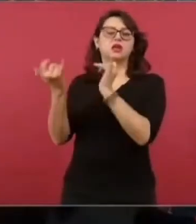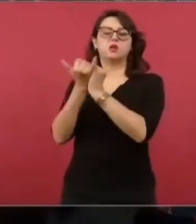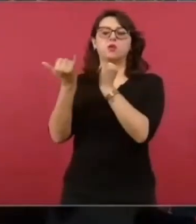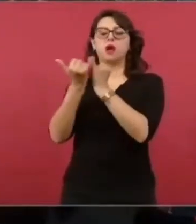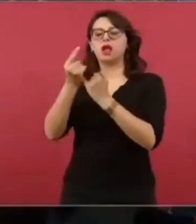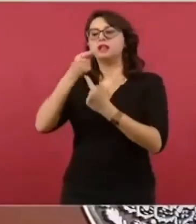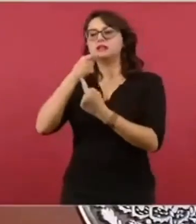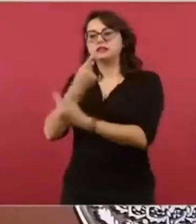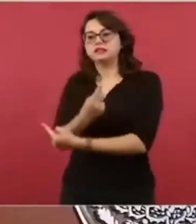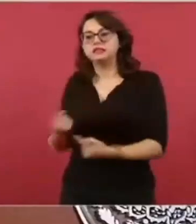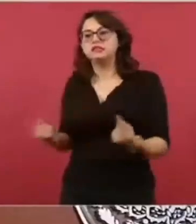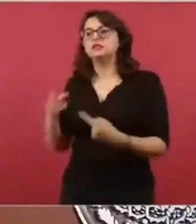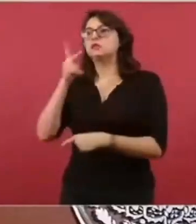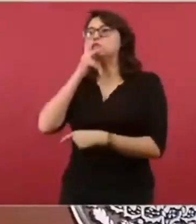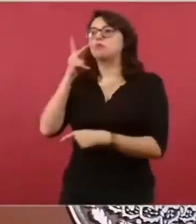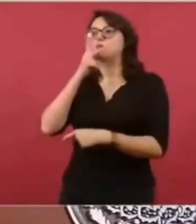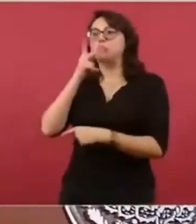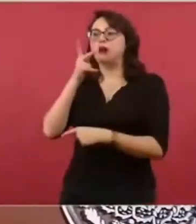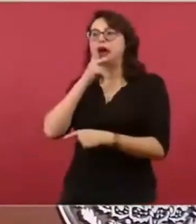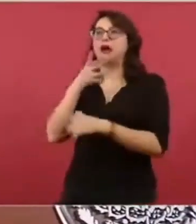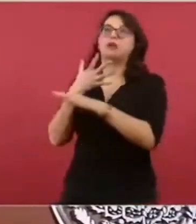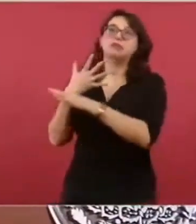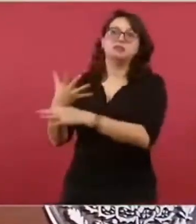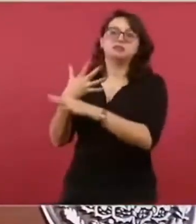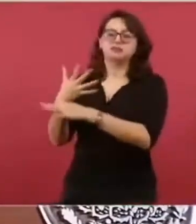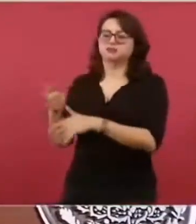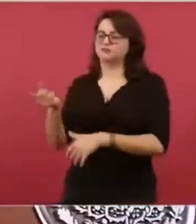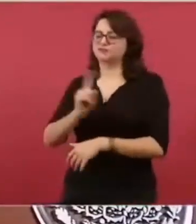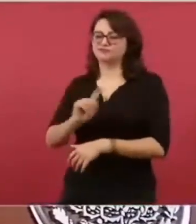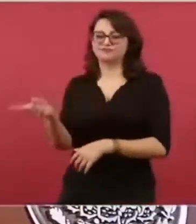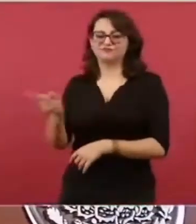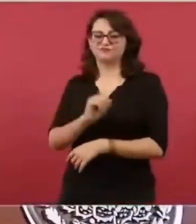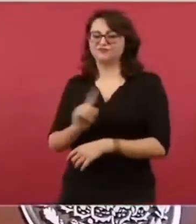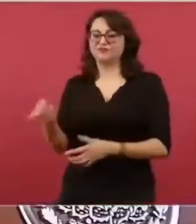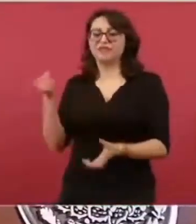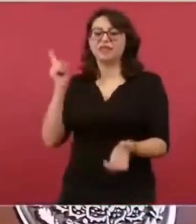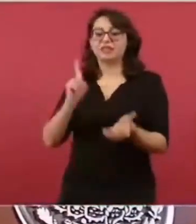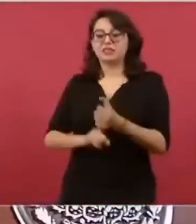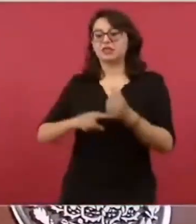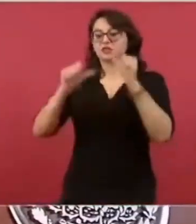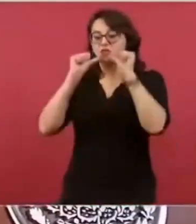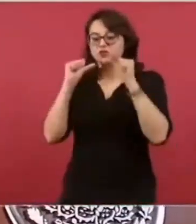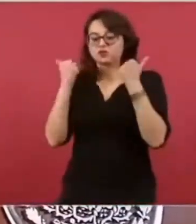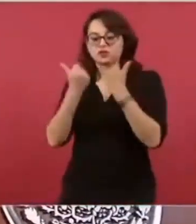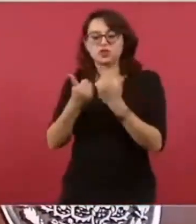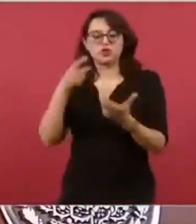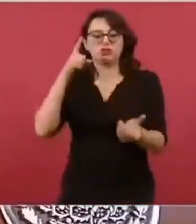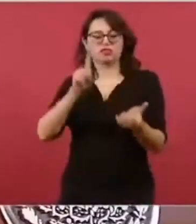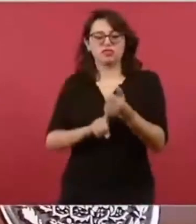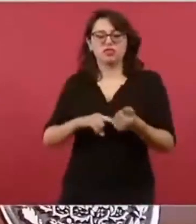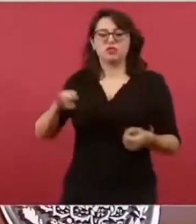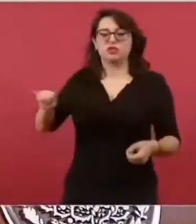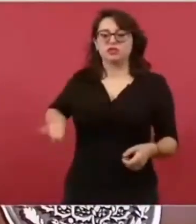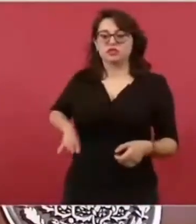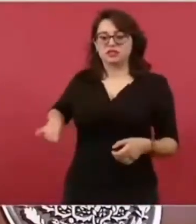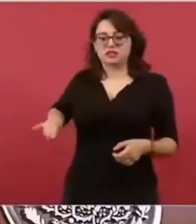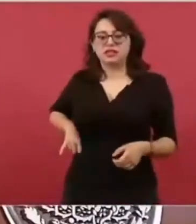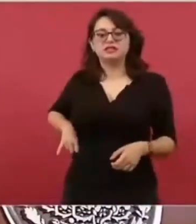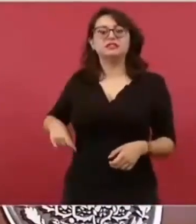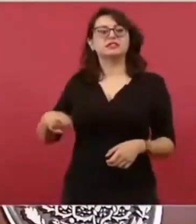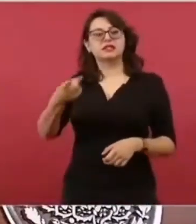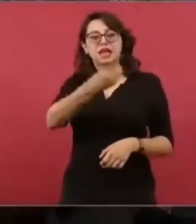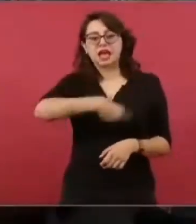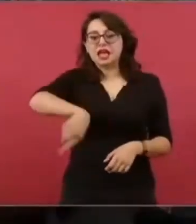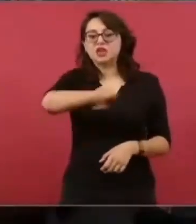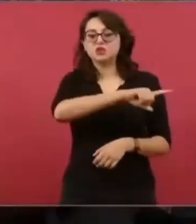No, no, no, no, no. Son los intereses. Son los sopilotes.